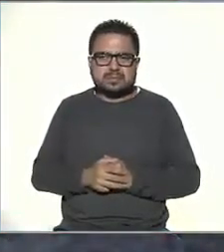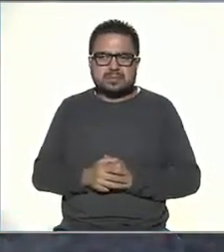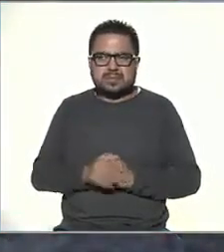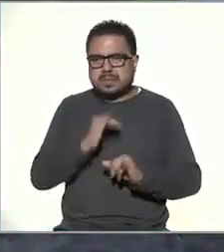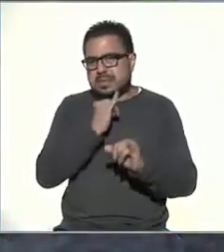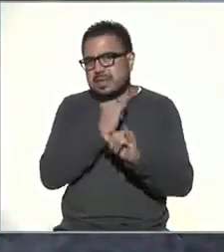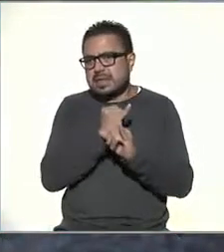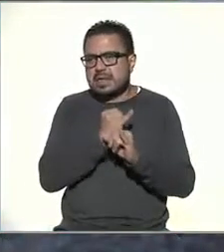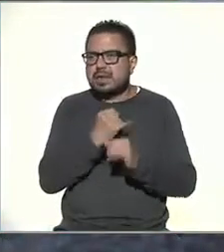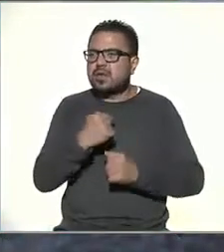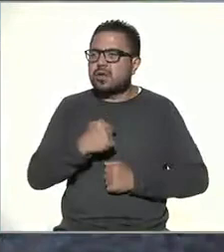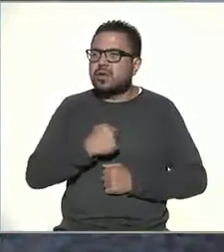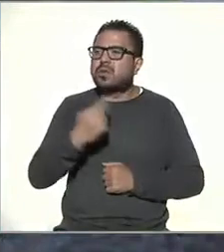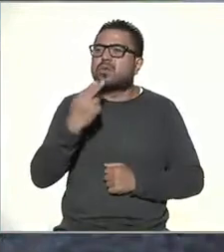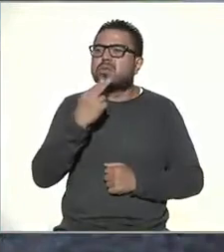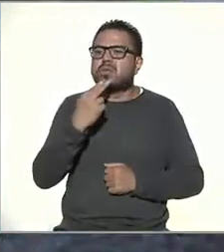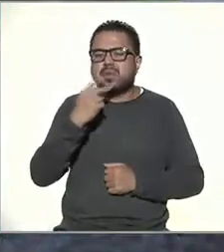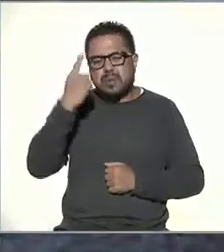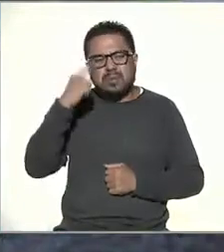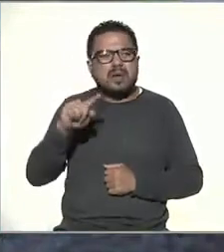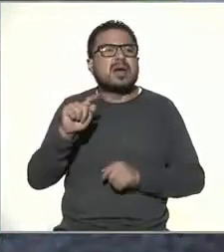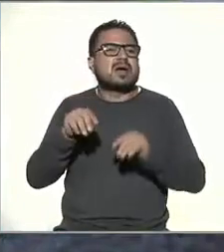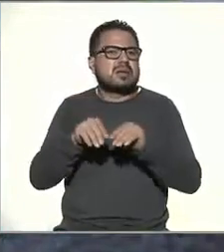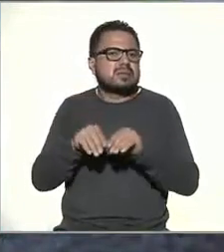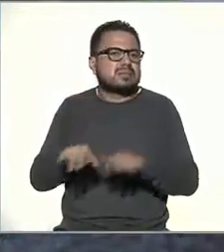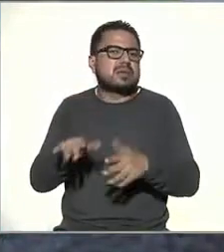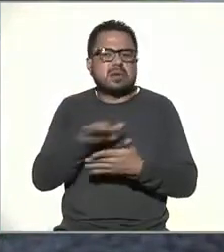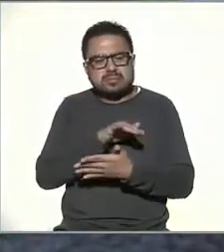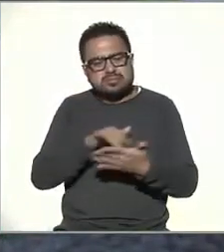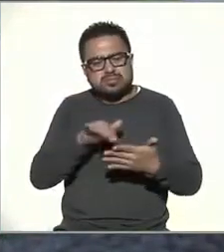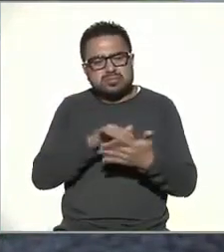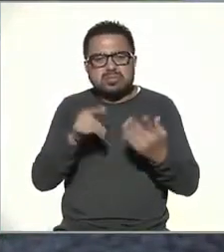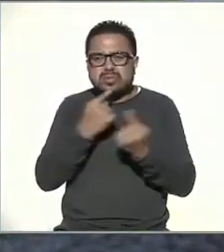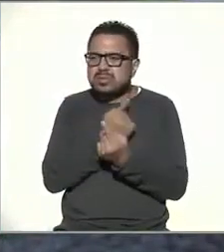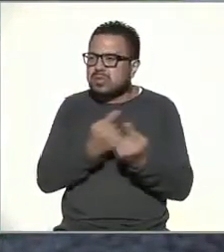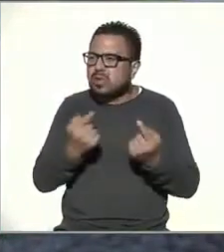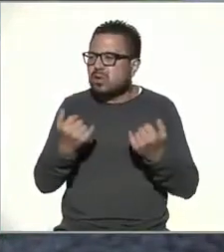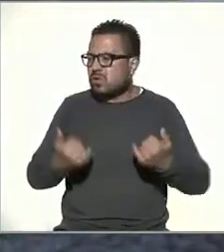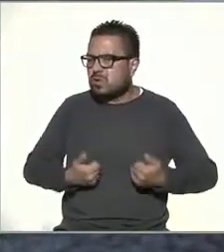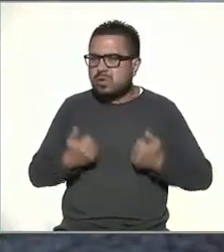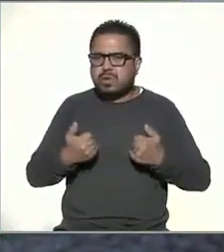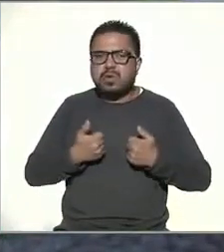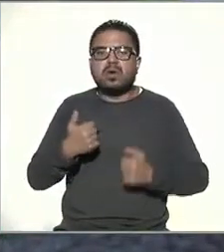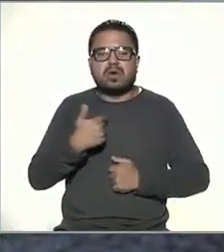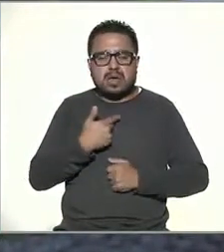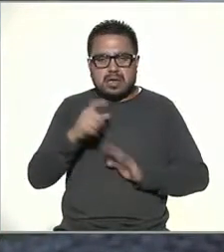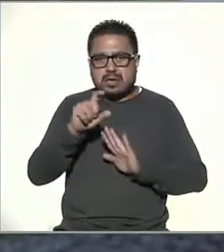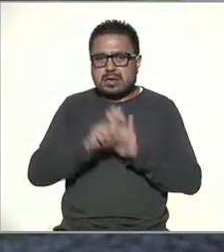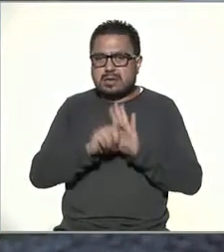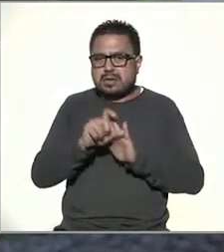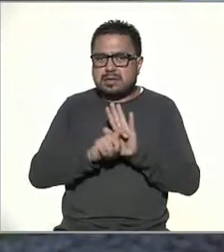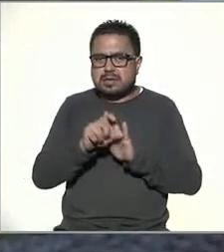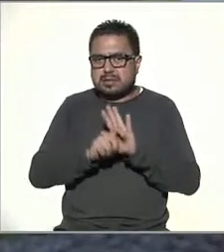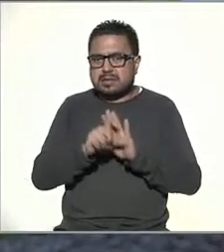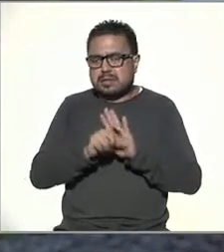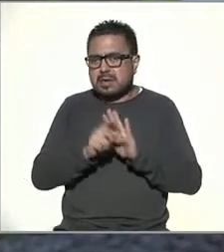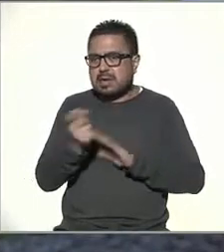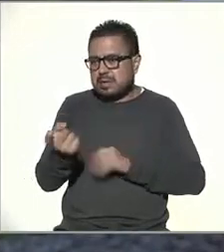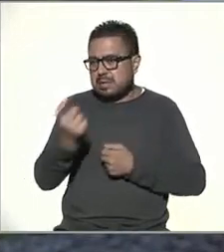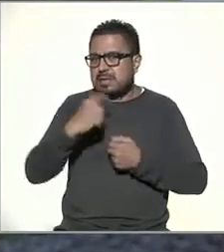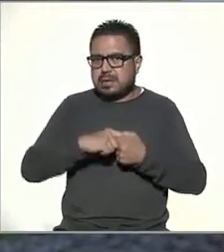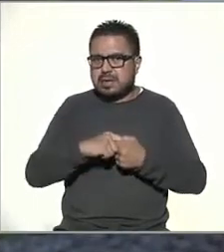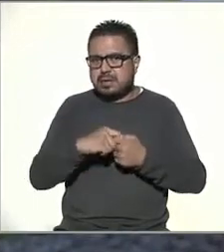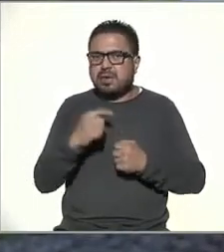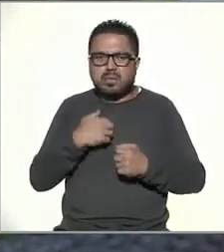internet lo utilizo para promover la literatura infantil y juvenil. Tengo un canal en Instagram a través del cual